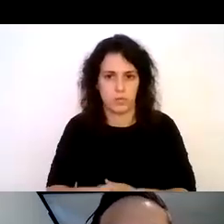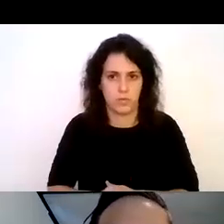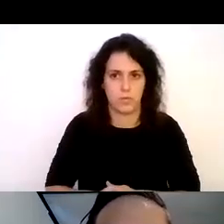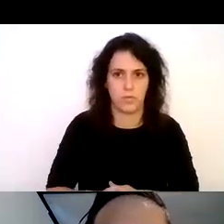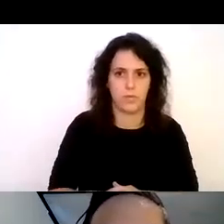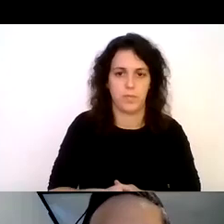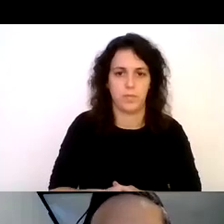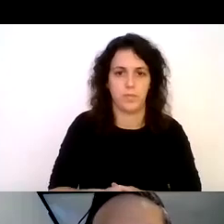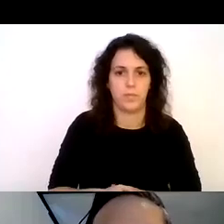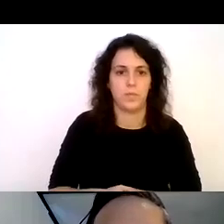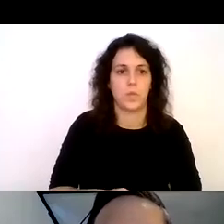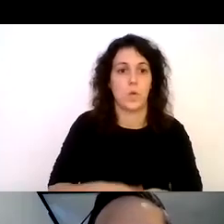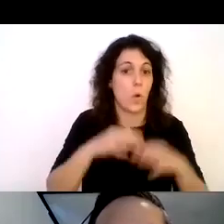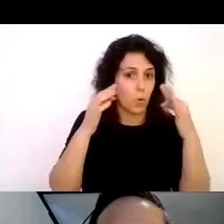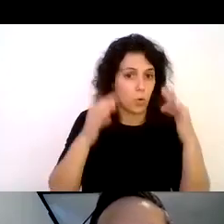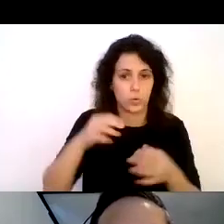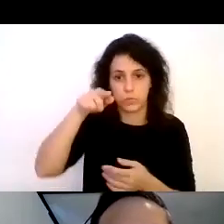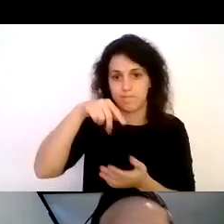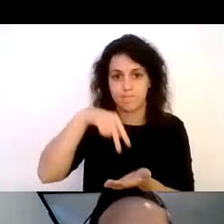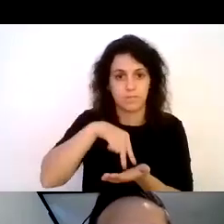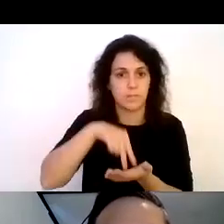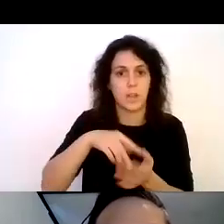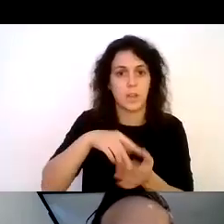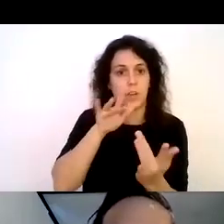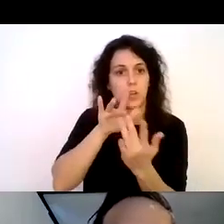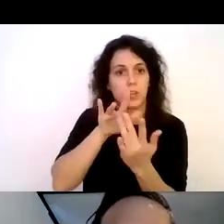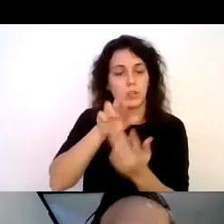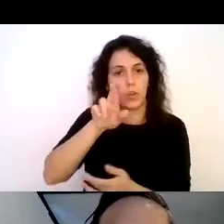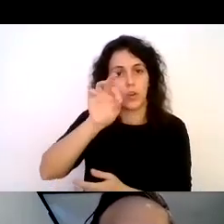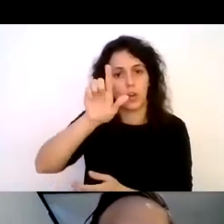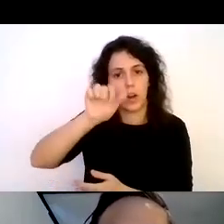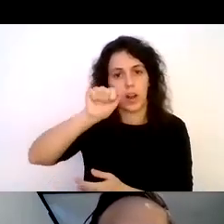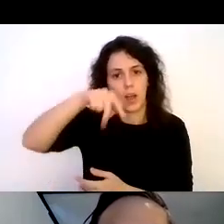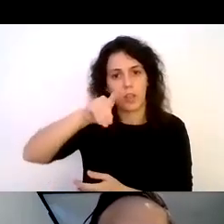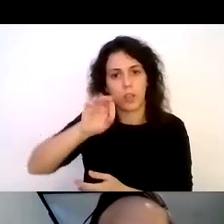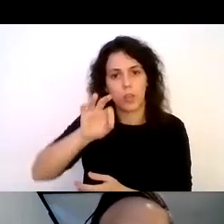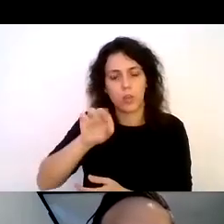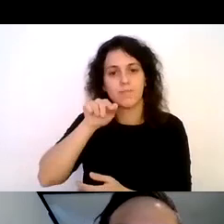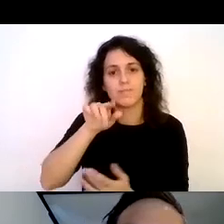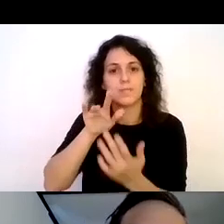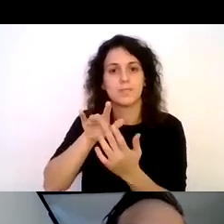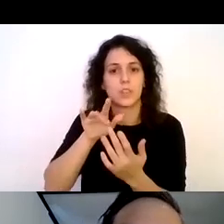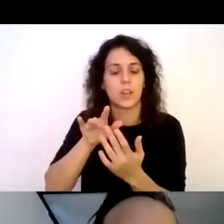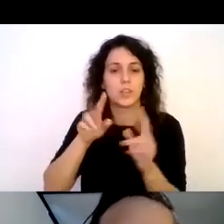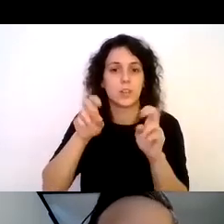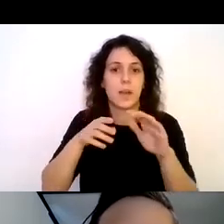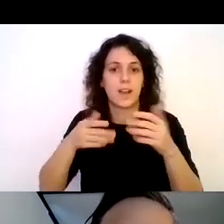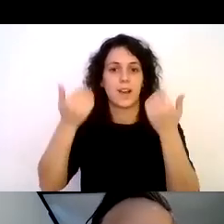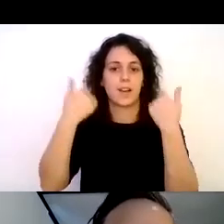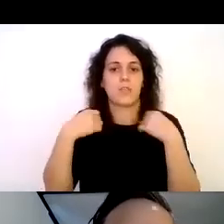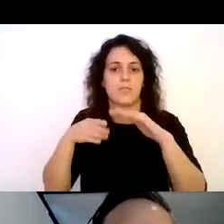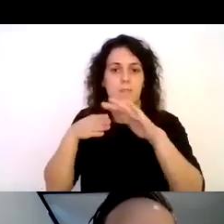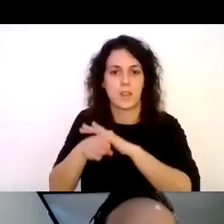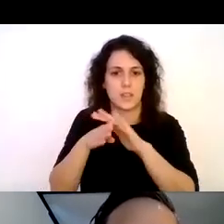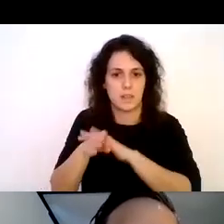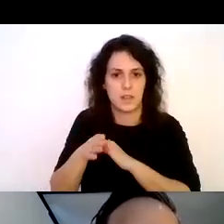fue en una de estas instancias en que me contactó Rolando Paredes encargado de accesibilidad del parque nacional Chiloé el cual está ubicado en el